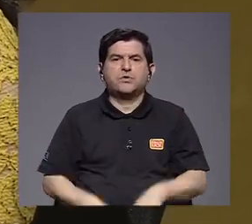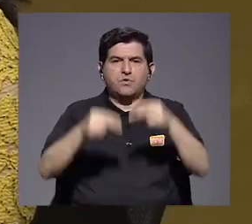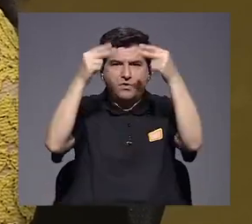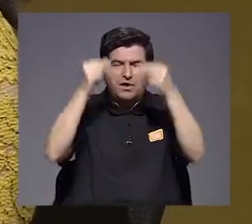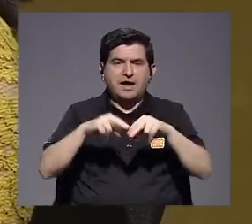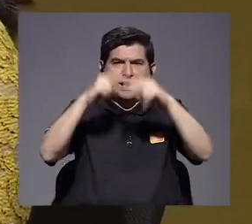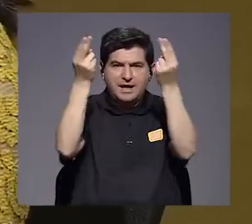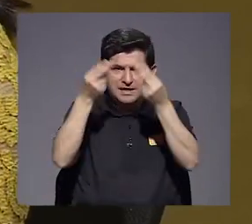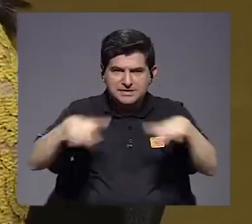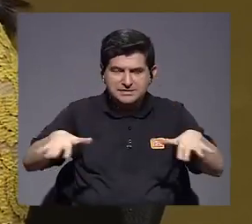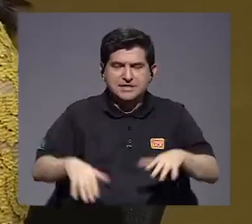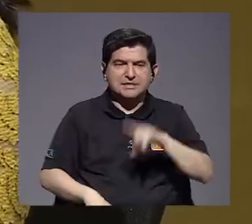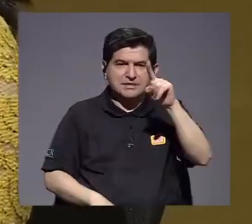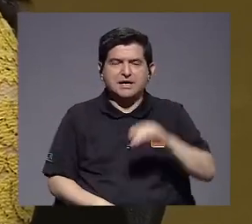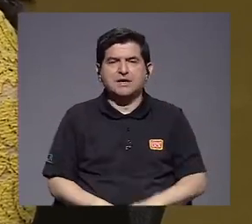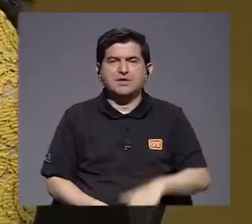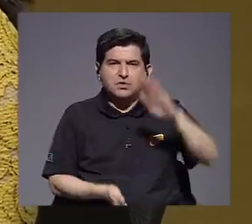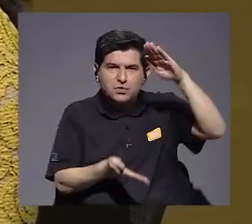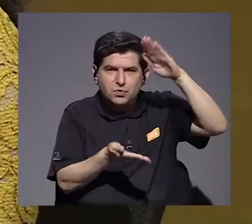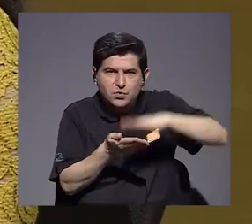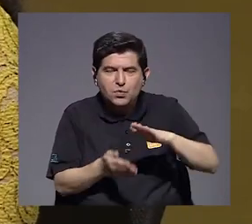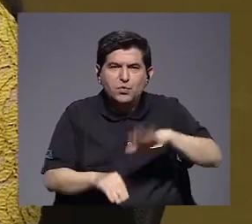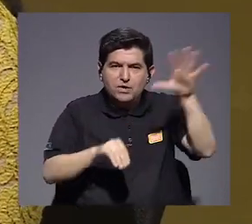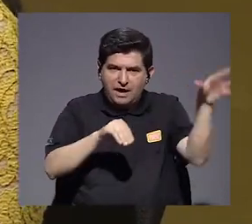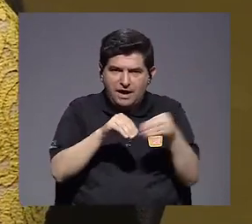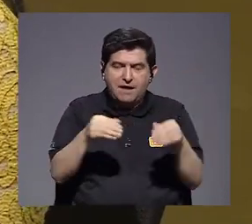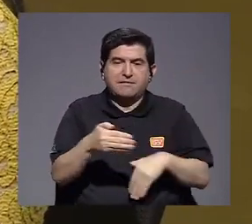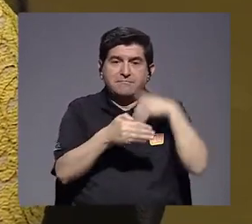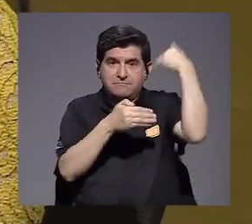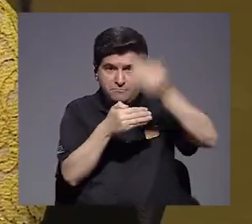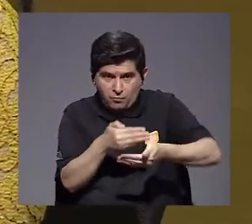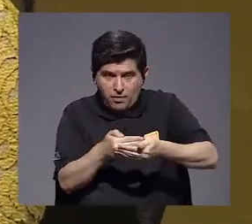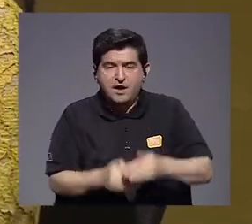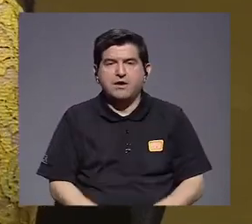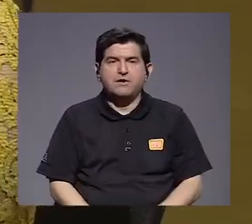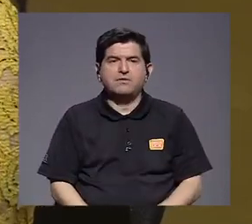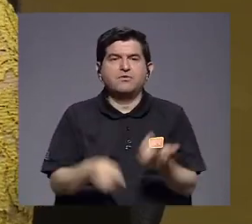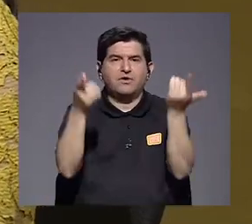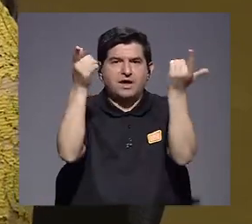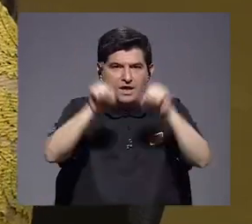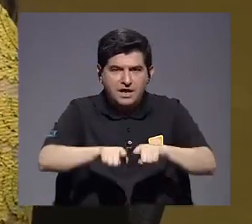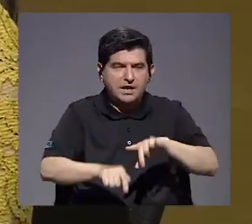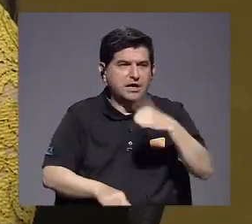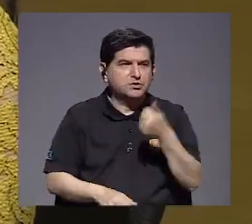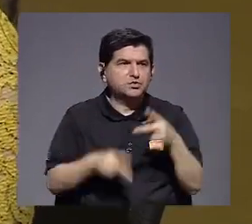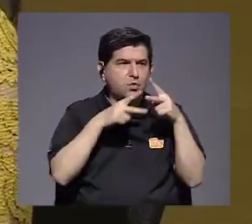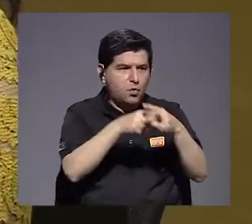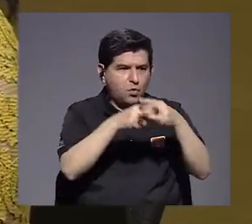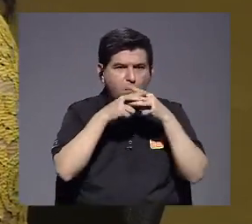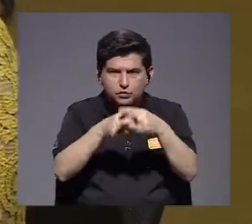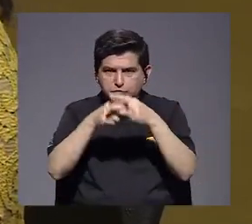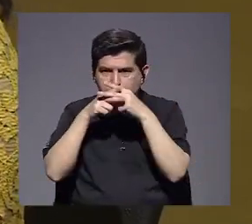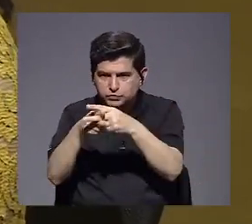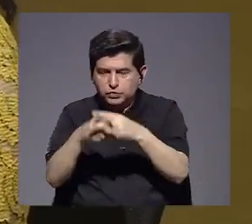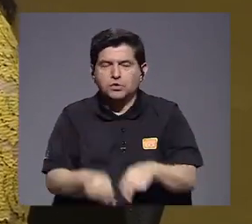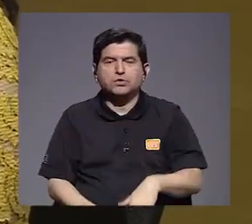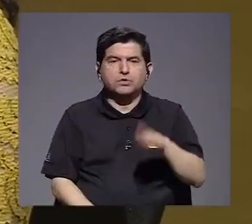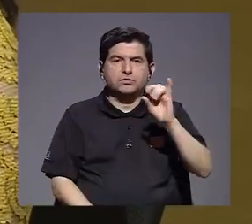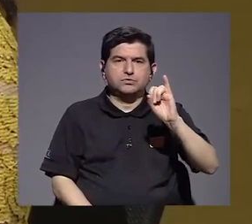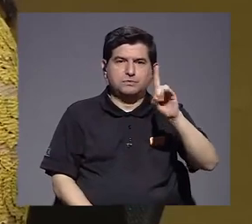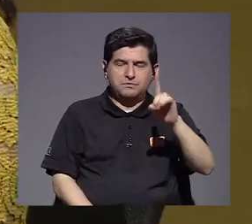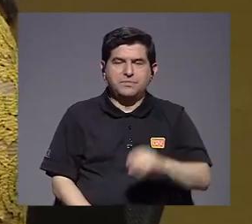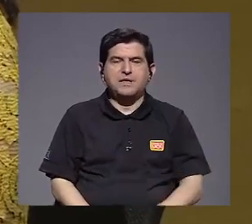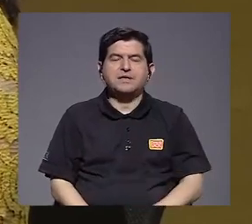y un recorte adicional. Y posteriormente, en caso, vendrán otros créditos del BID, la